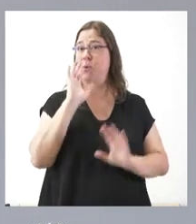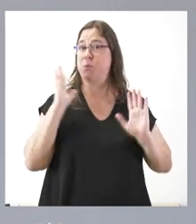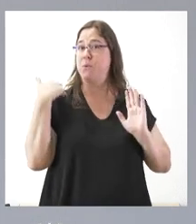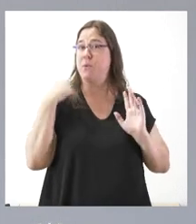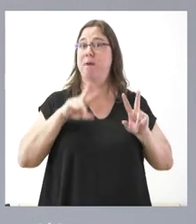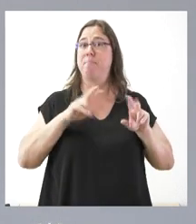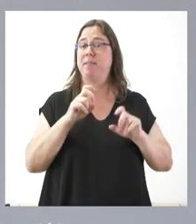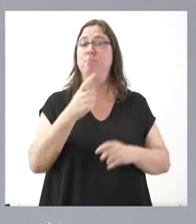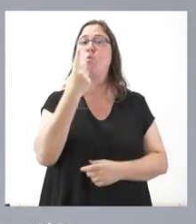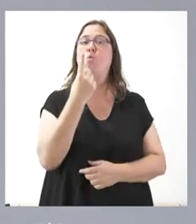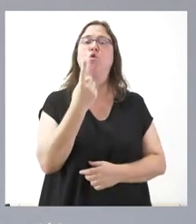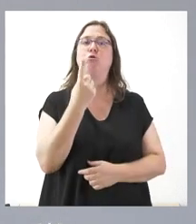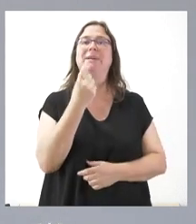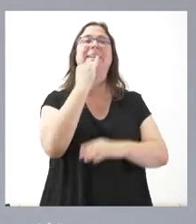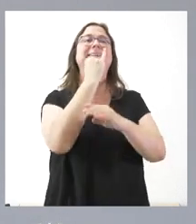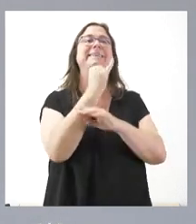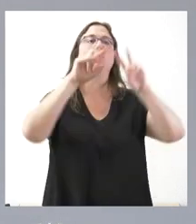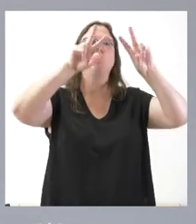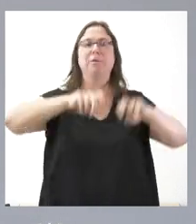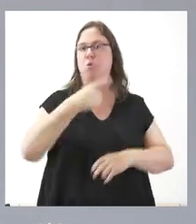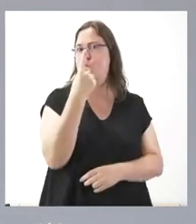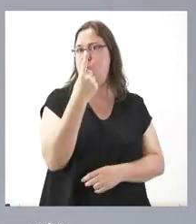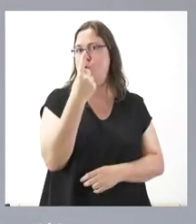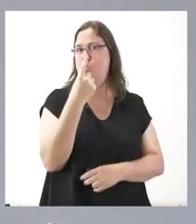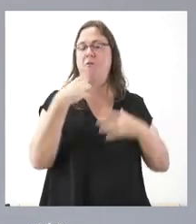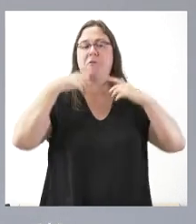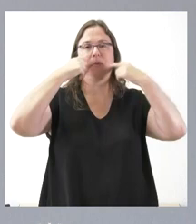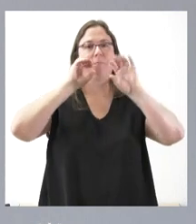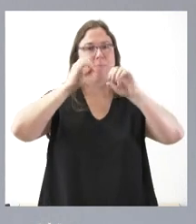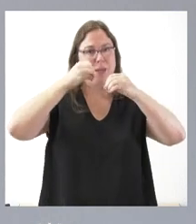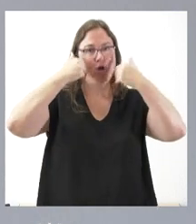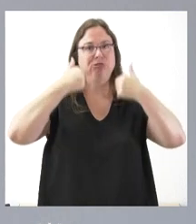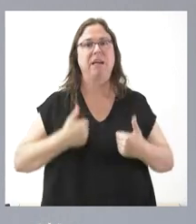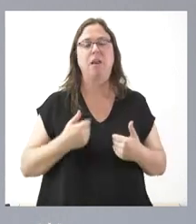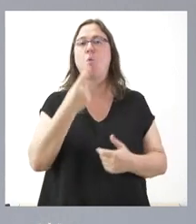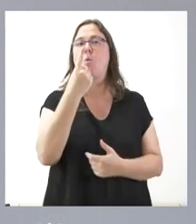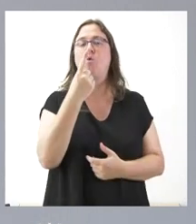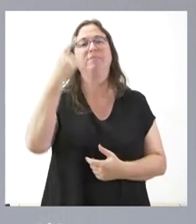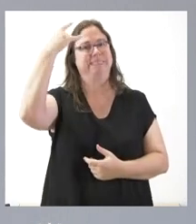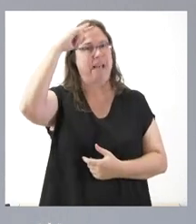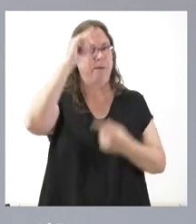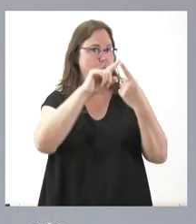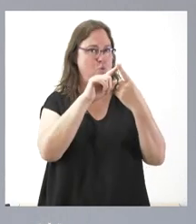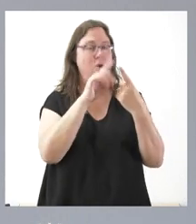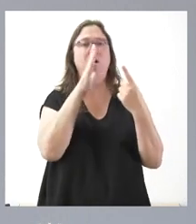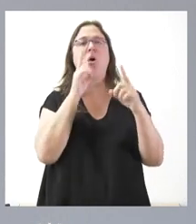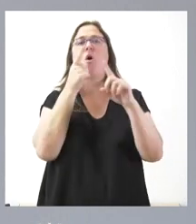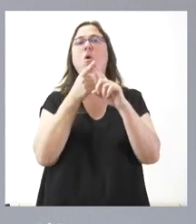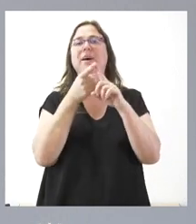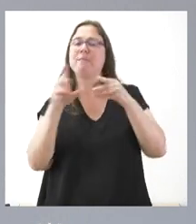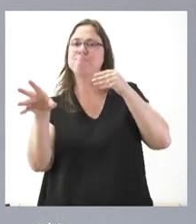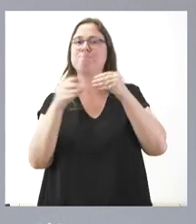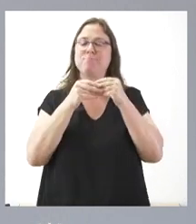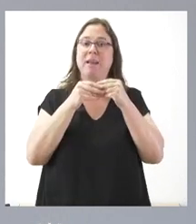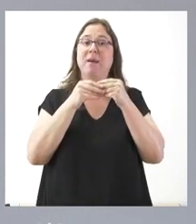un único instituto de investigación biosanitaria en Castilla y León, que era el de Salamanca. El objetivo era completarlo